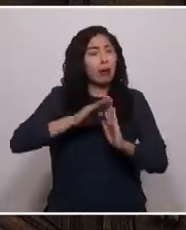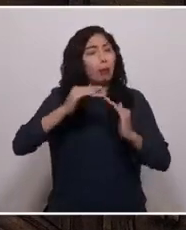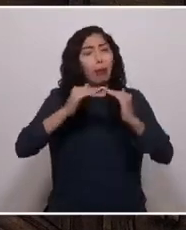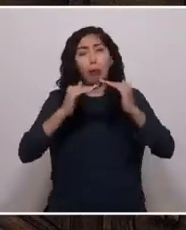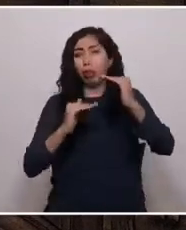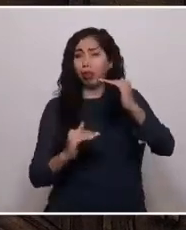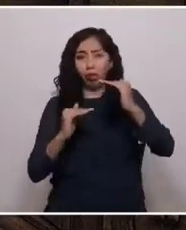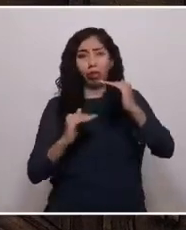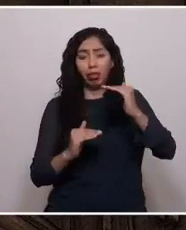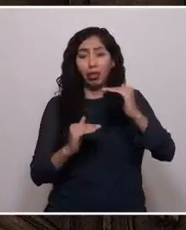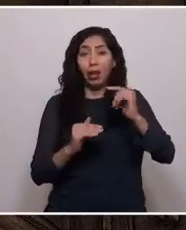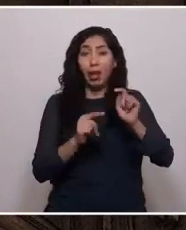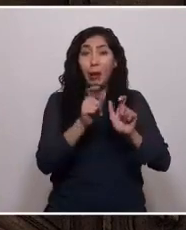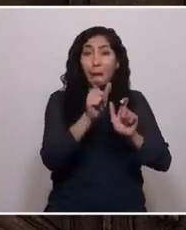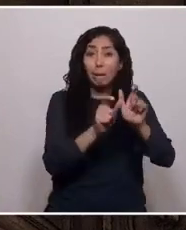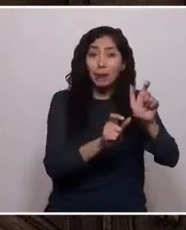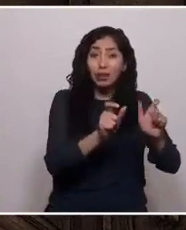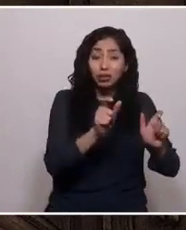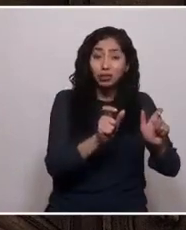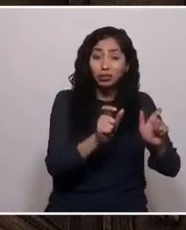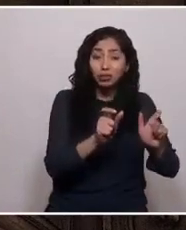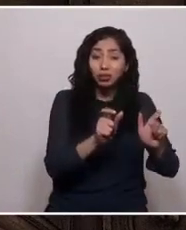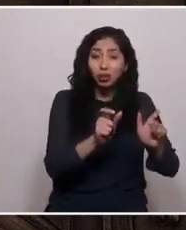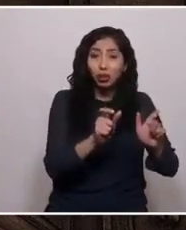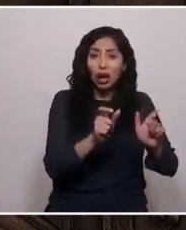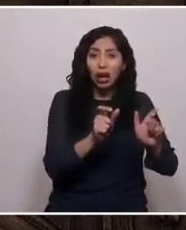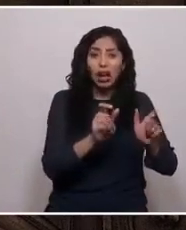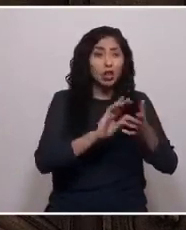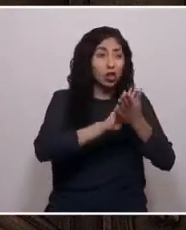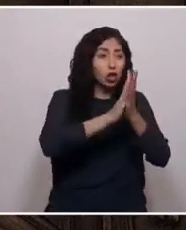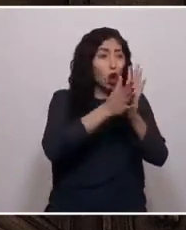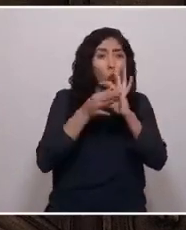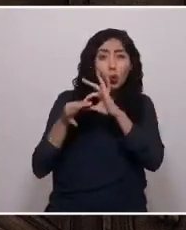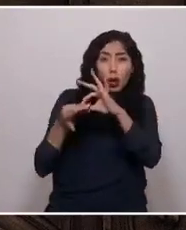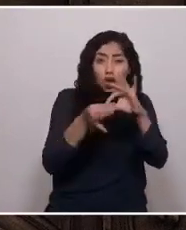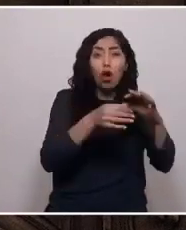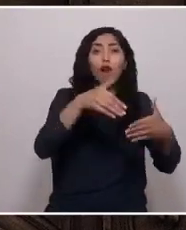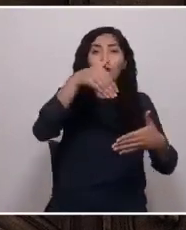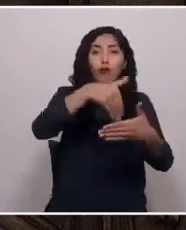pueblo en masa a votar por una nueva constitución.